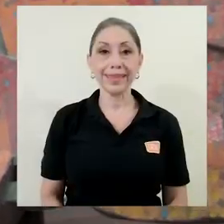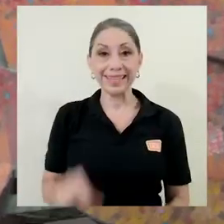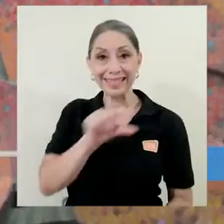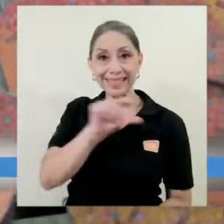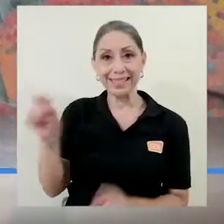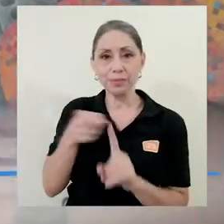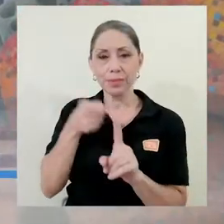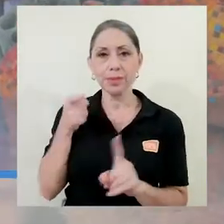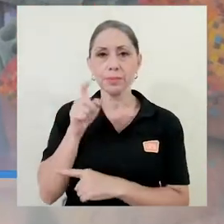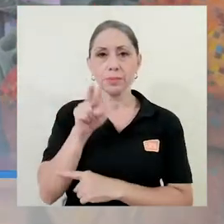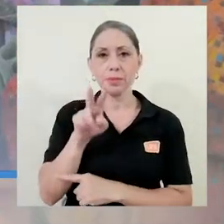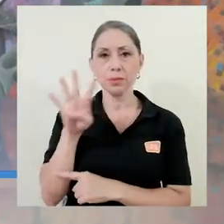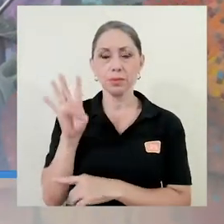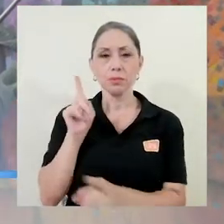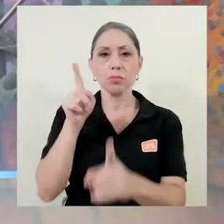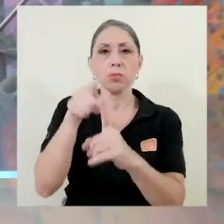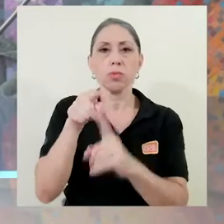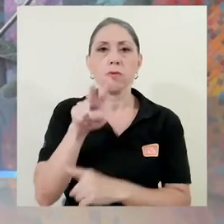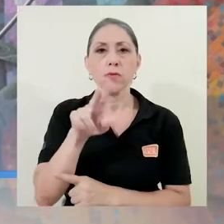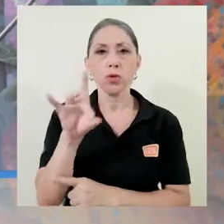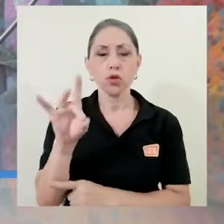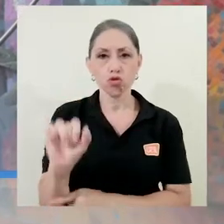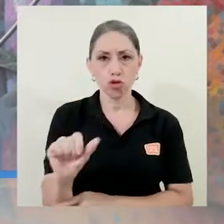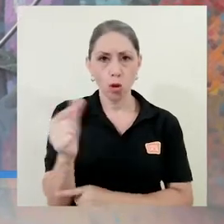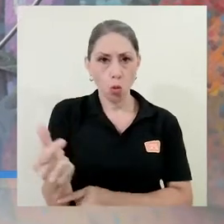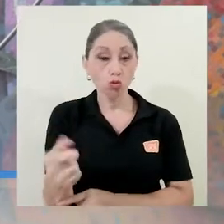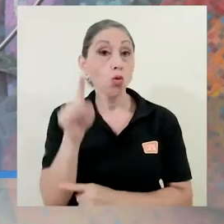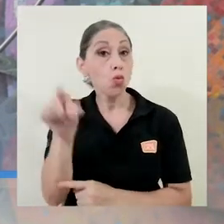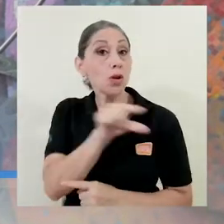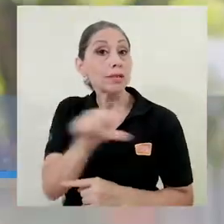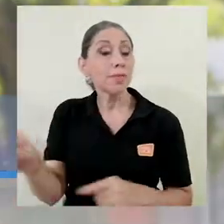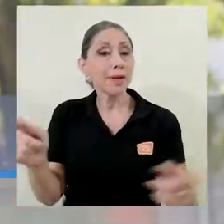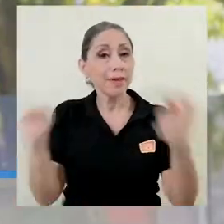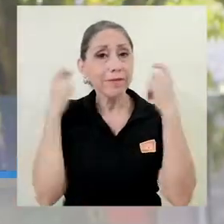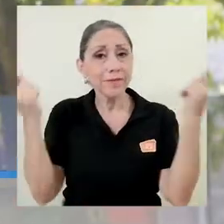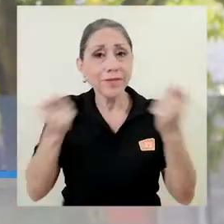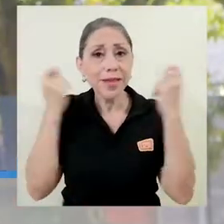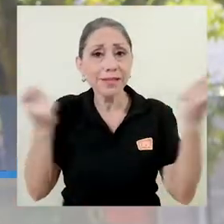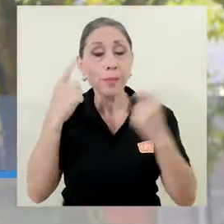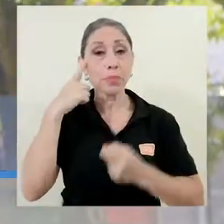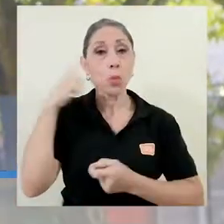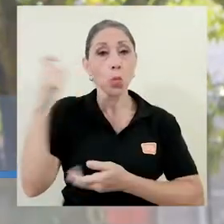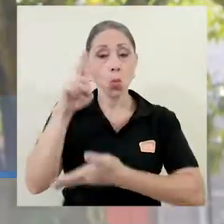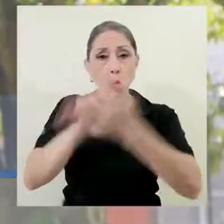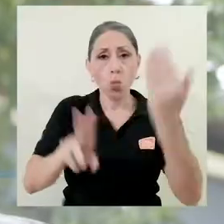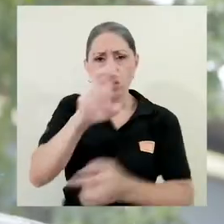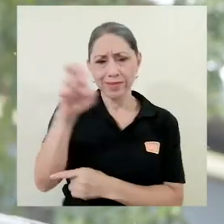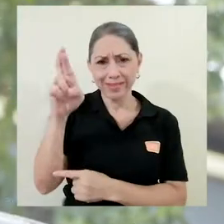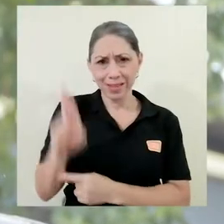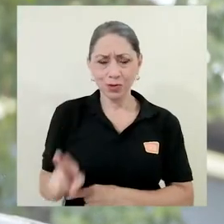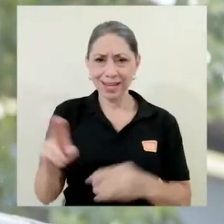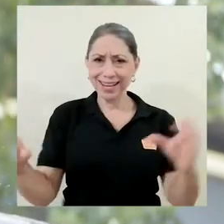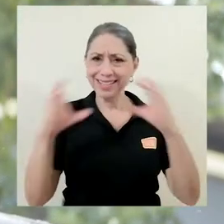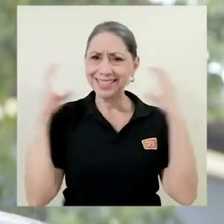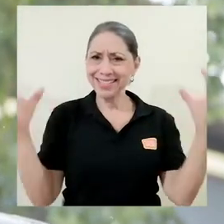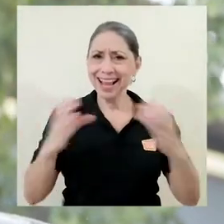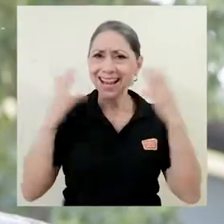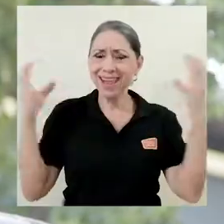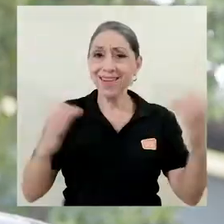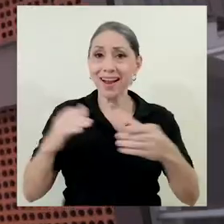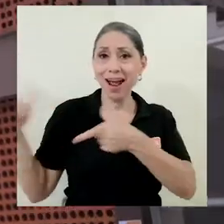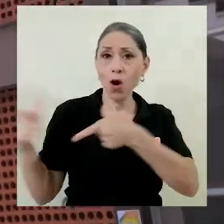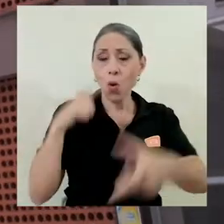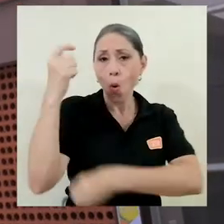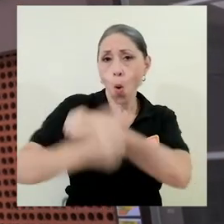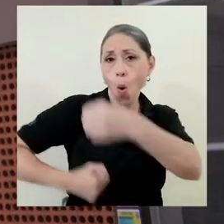La semana del 24 al 28 de agosto será una semana de fiesta, pues la Universidad de Costa Rica celebrará el